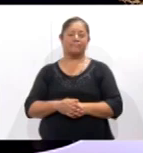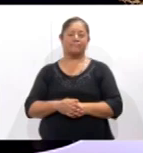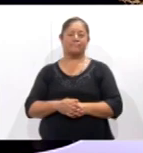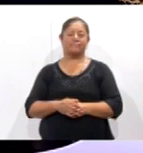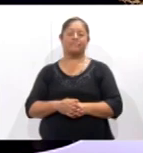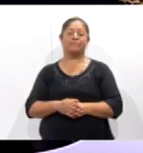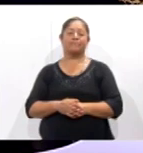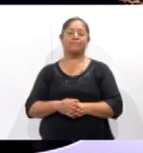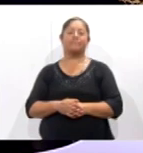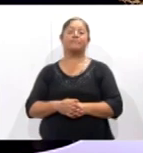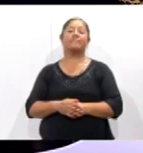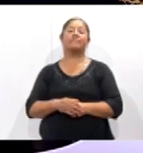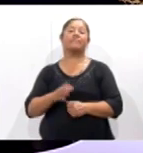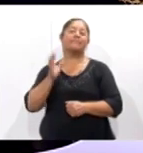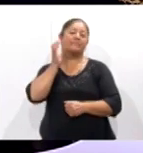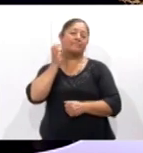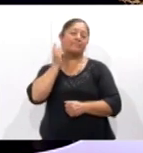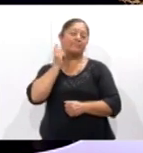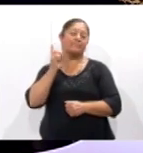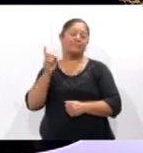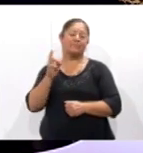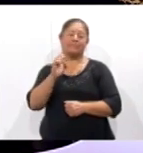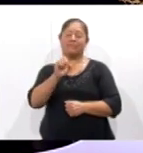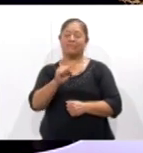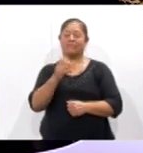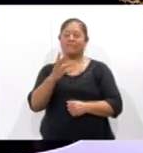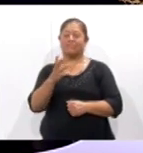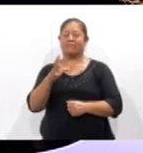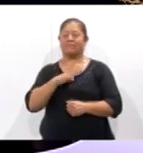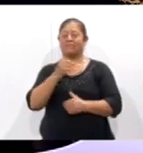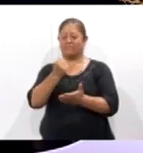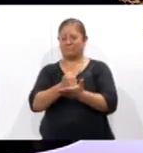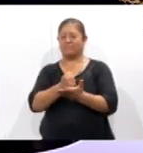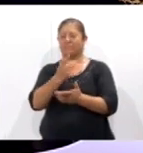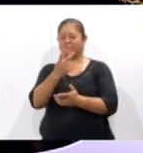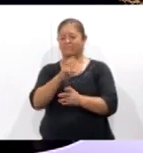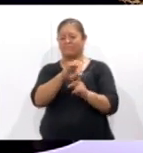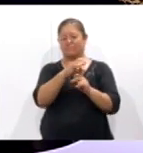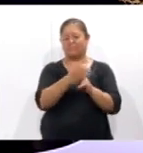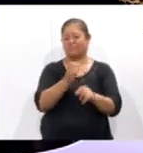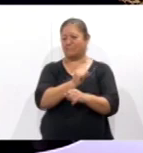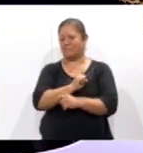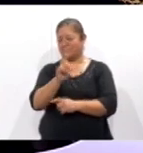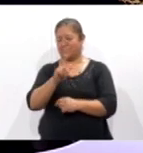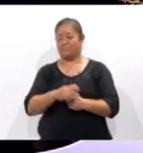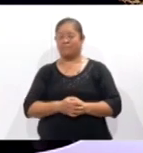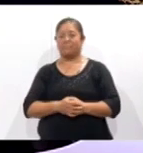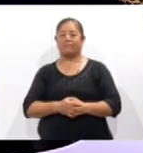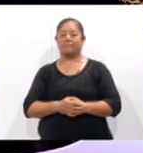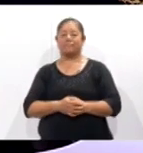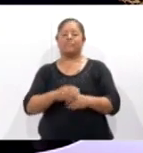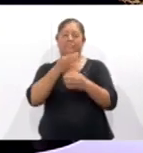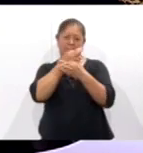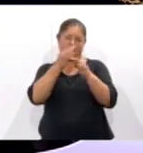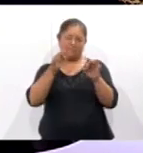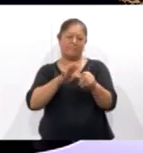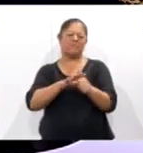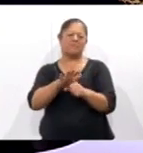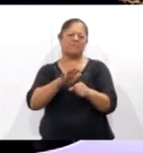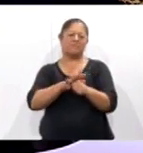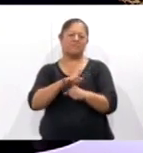legislatura aprobaron la creación de dos comisiones especiales. En la siguiente nota le informamos cuáles serán